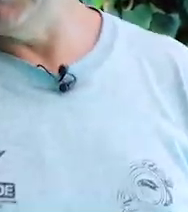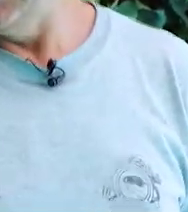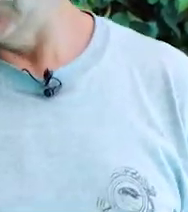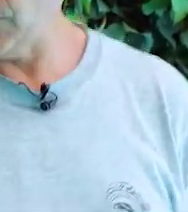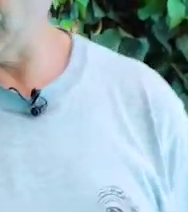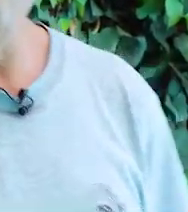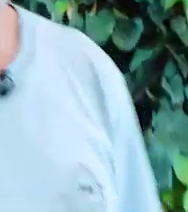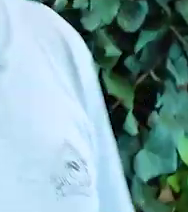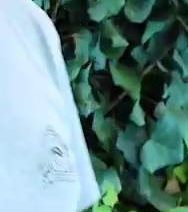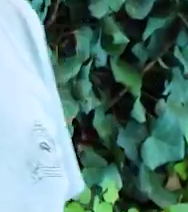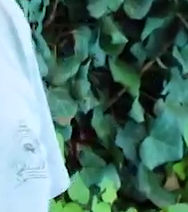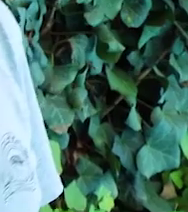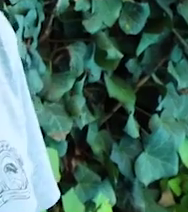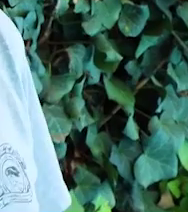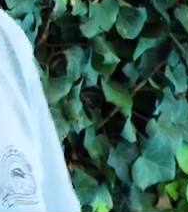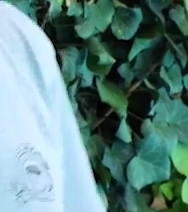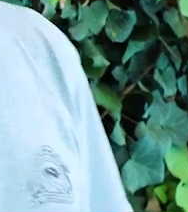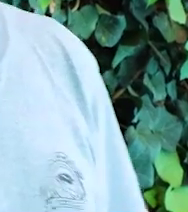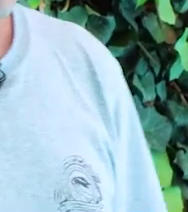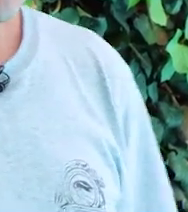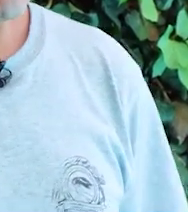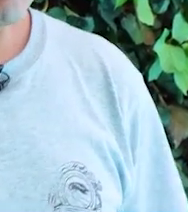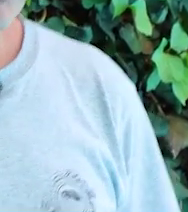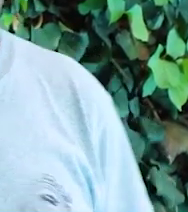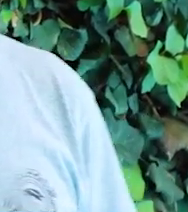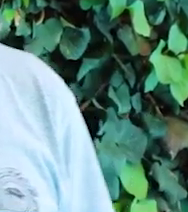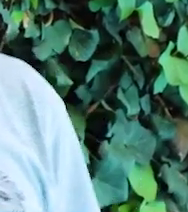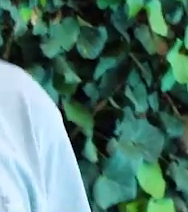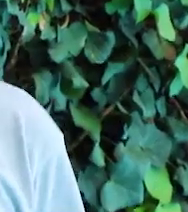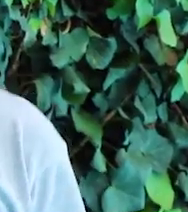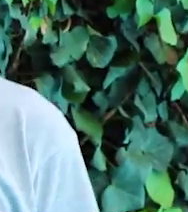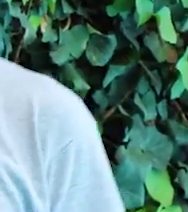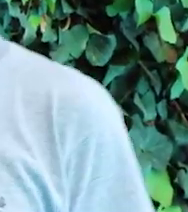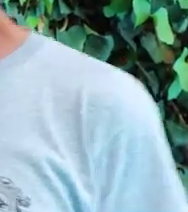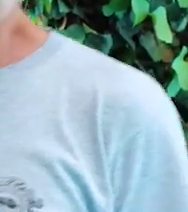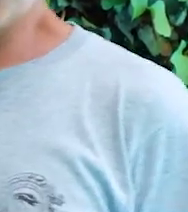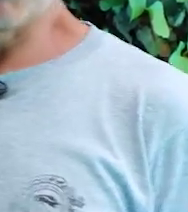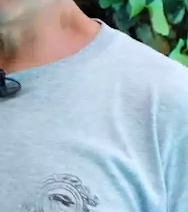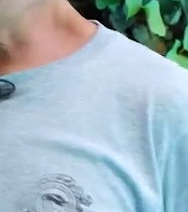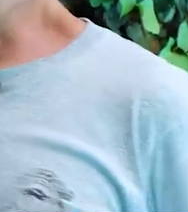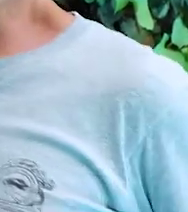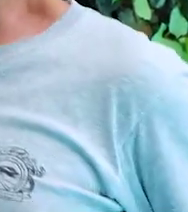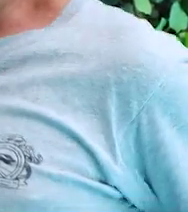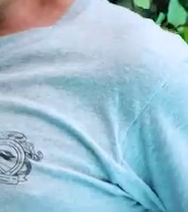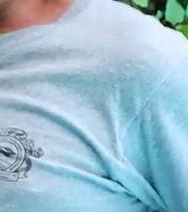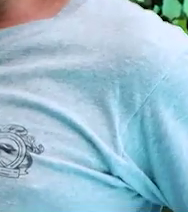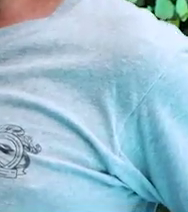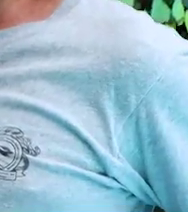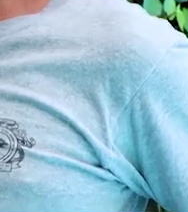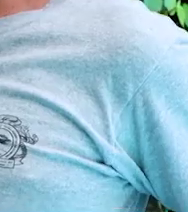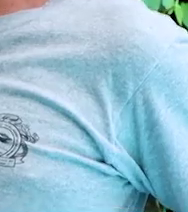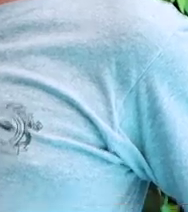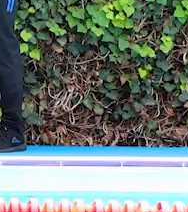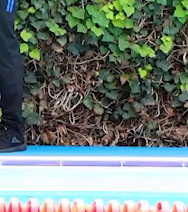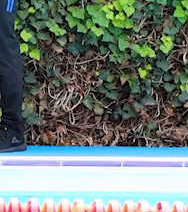a hacer, Yair? Nos vamos a acostar y nos vamos a poner boca arriba, poniendo los codos